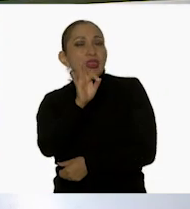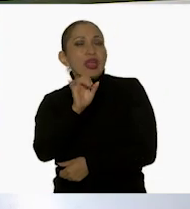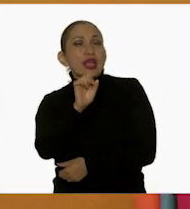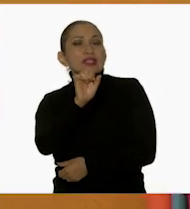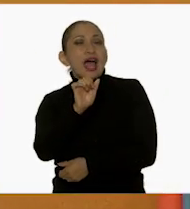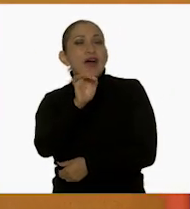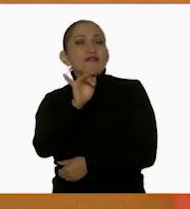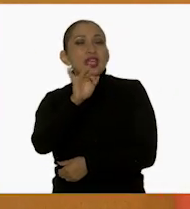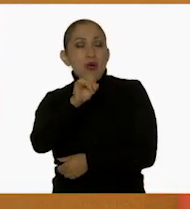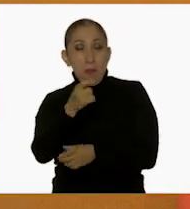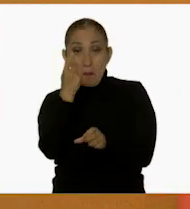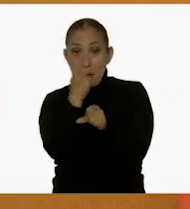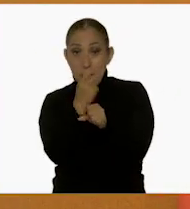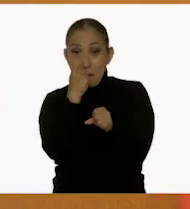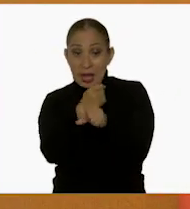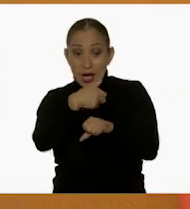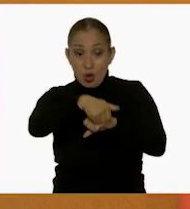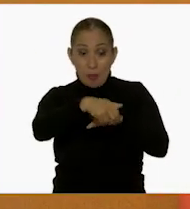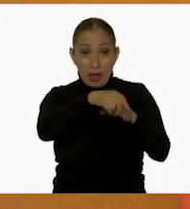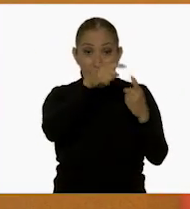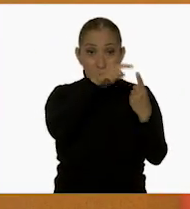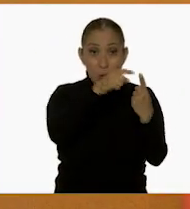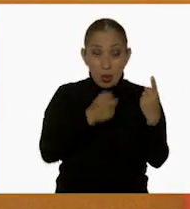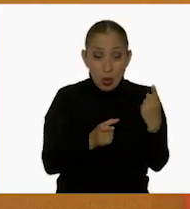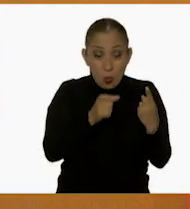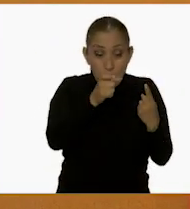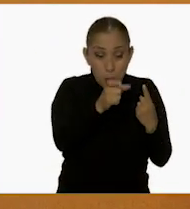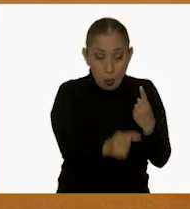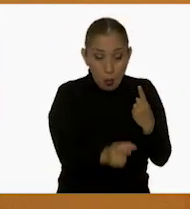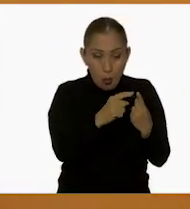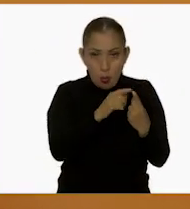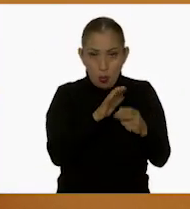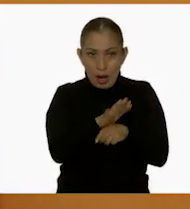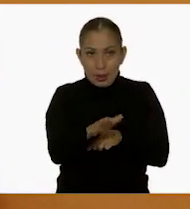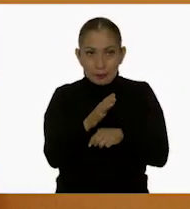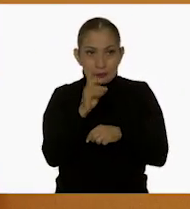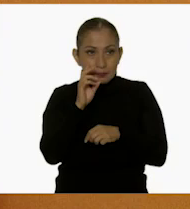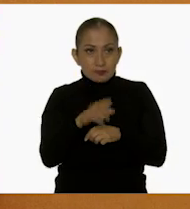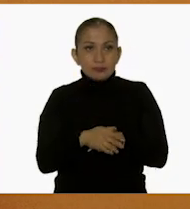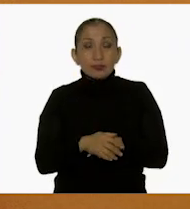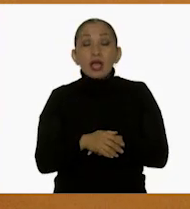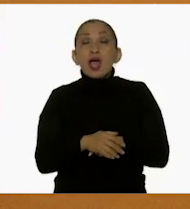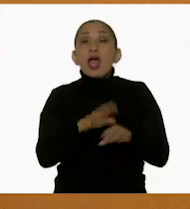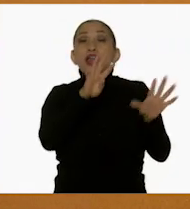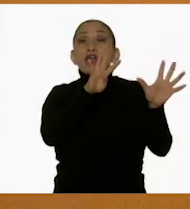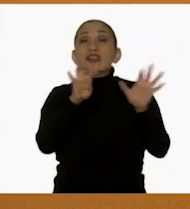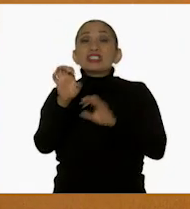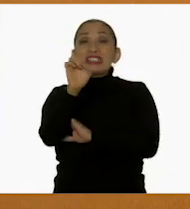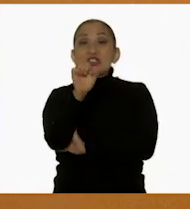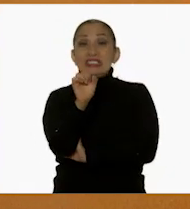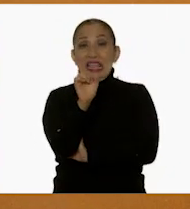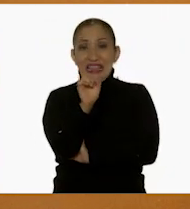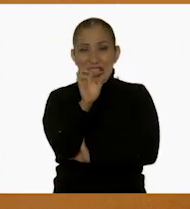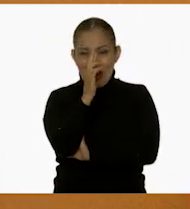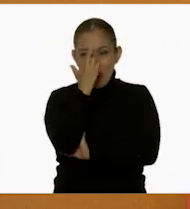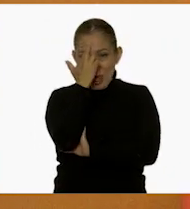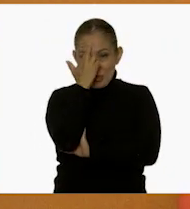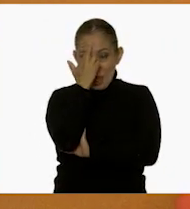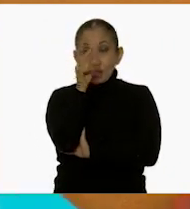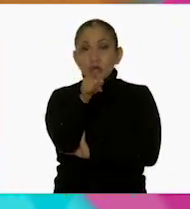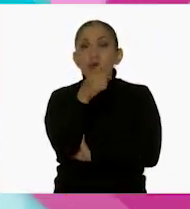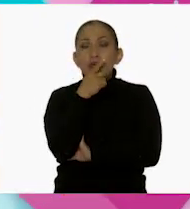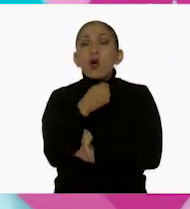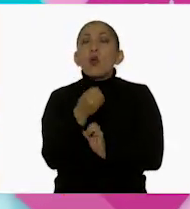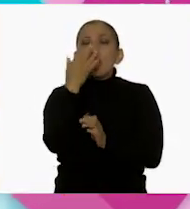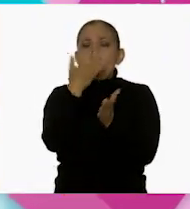Miren, vamos a ver. La primera cantidad al momento de lanzar la ficha, déjenme ver cuál es. Aquí la tengo anotada. Fue 960. Ustedes pueden